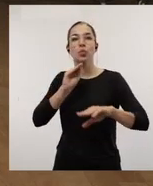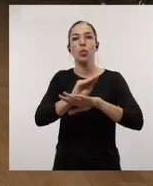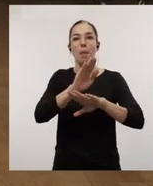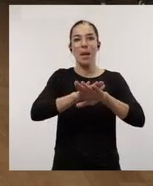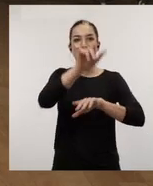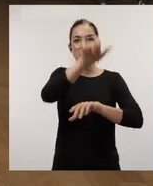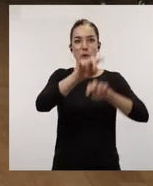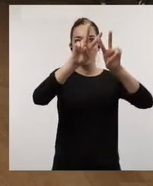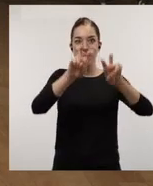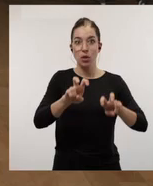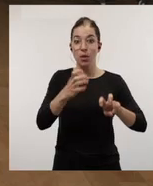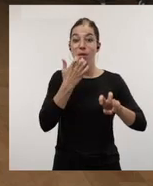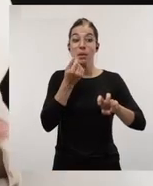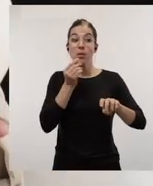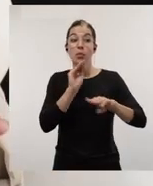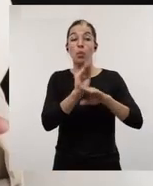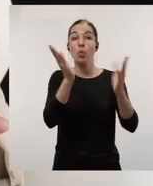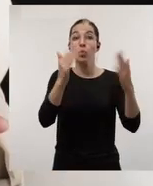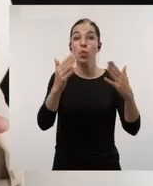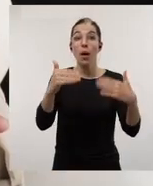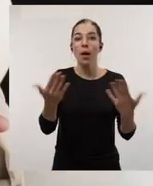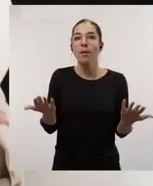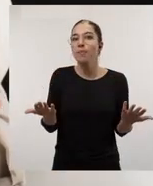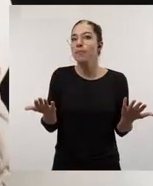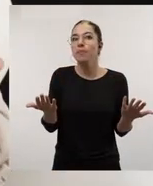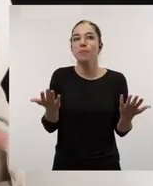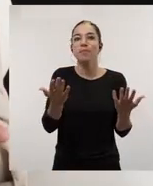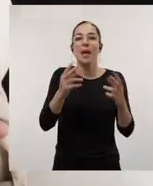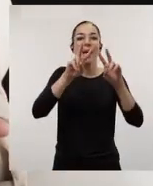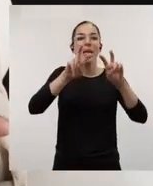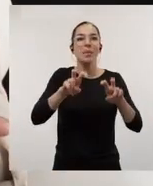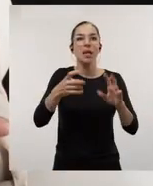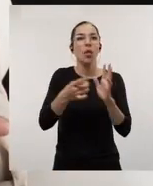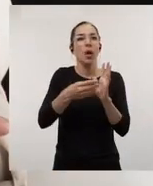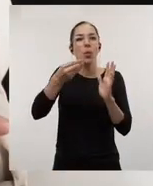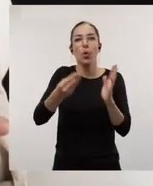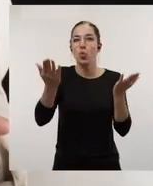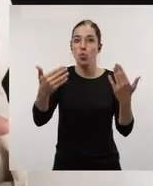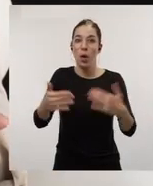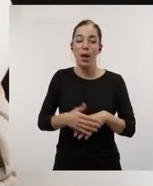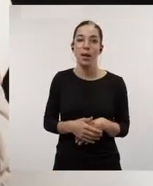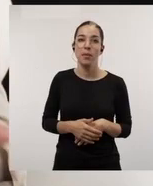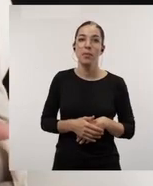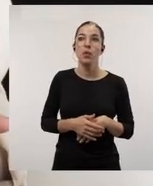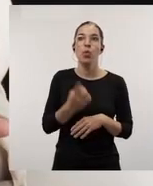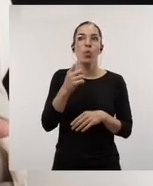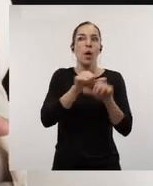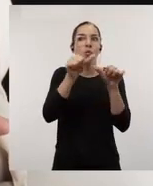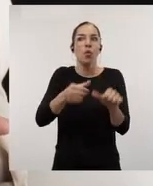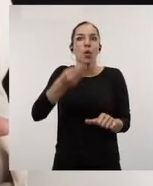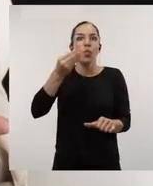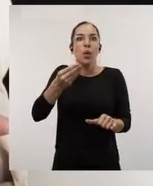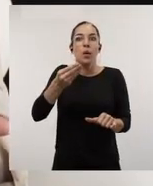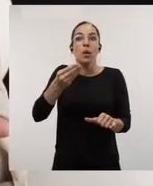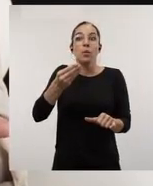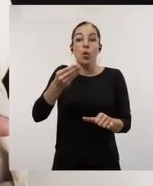en nuestros investigadores. Si no invertimos en nuestros investigadores, no hay una investigación de calidad. Y una buenísima